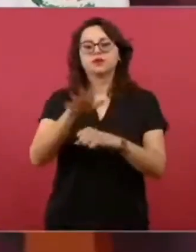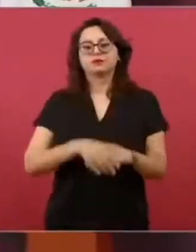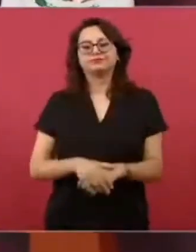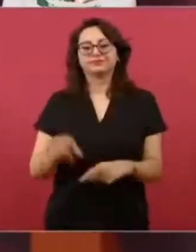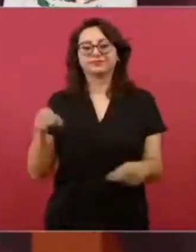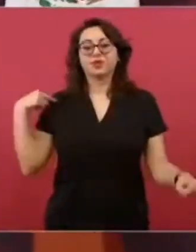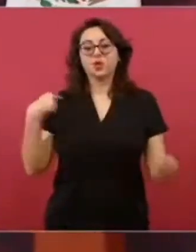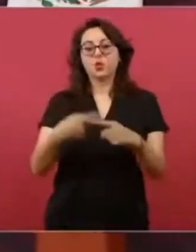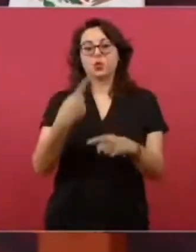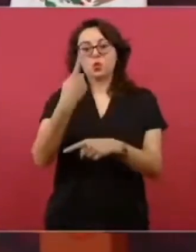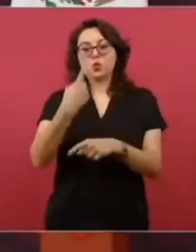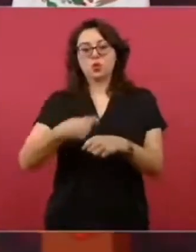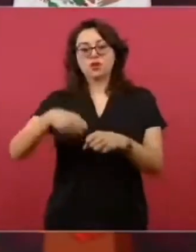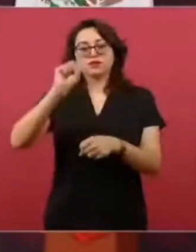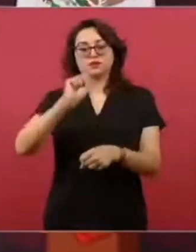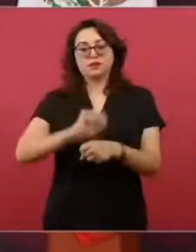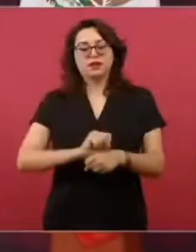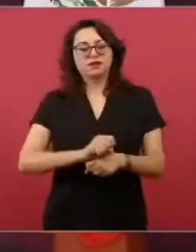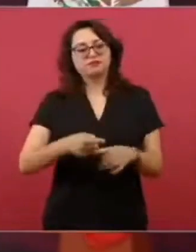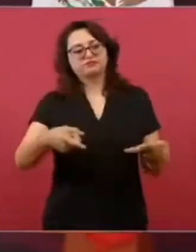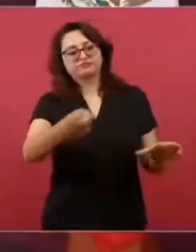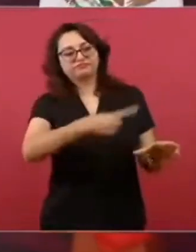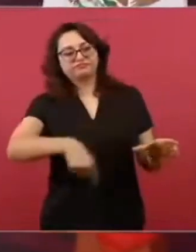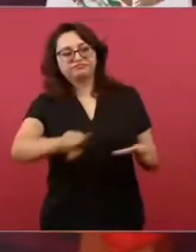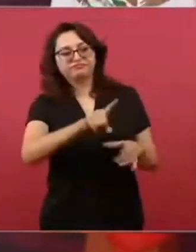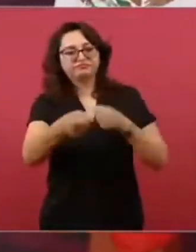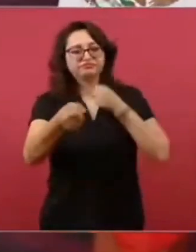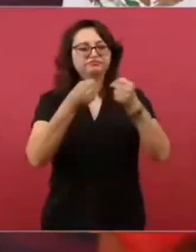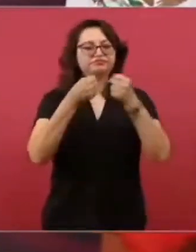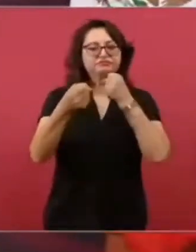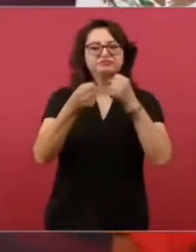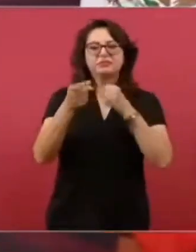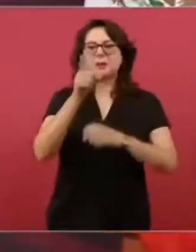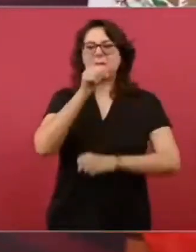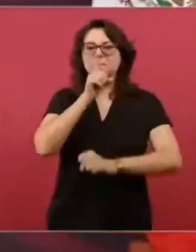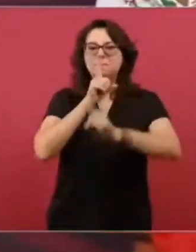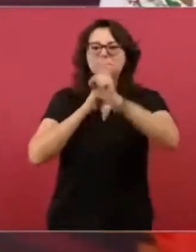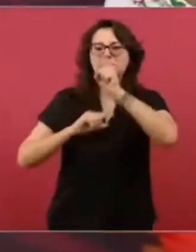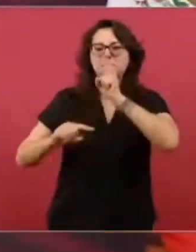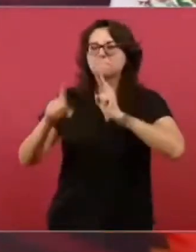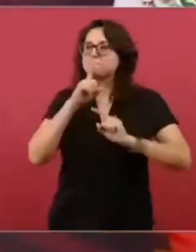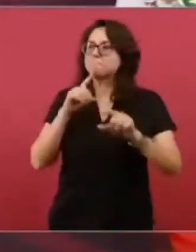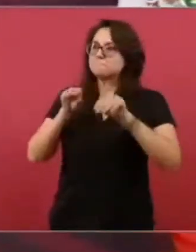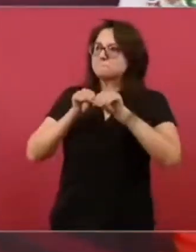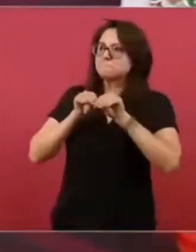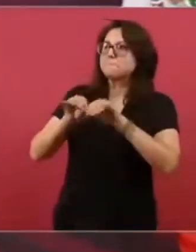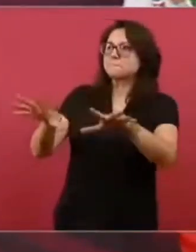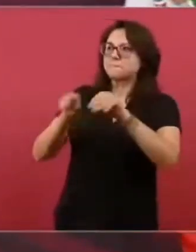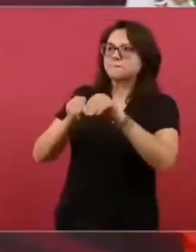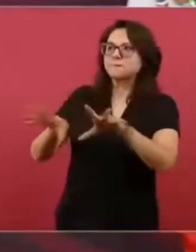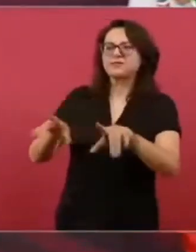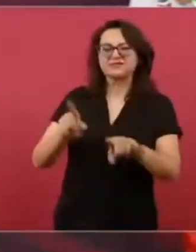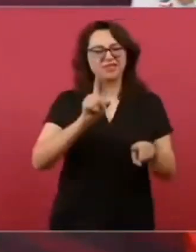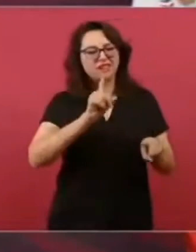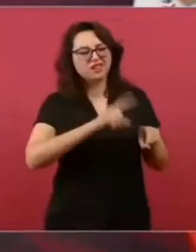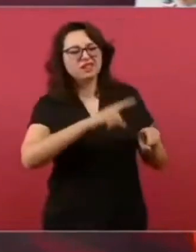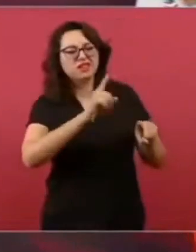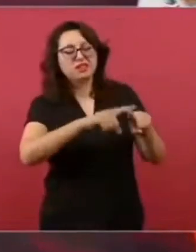señalar que se trata de una muestra, una síntesis,